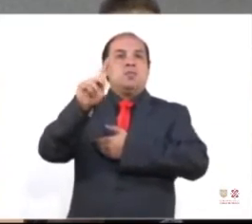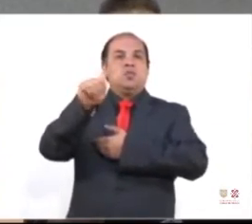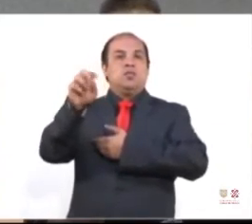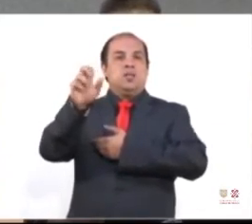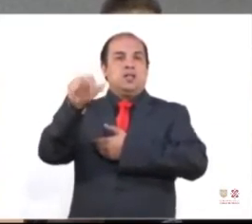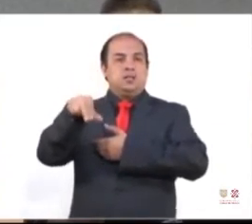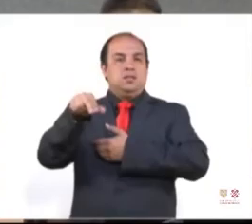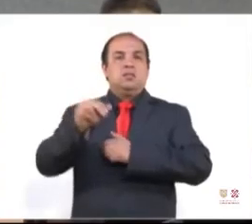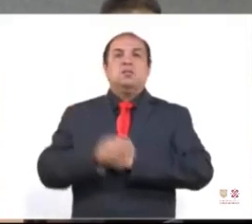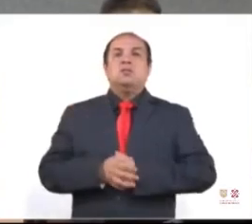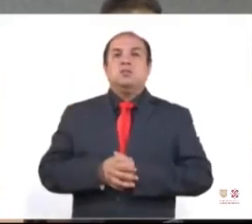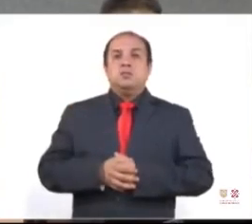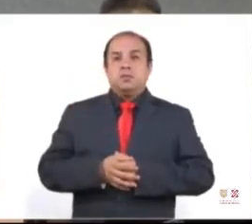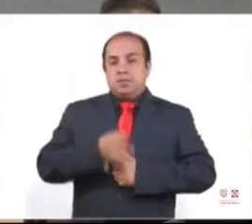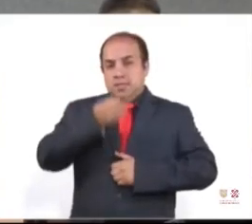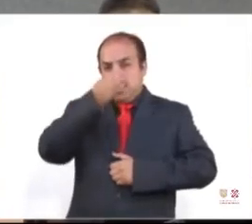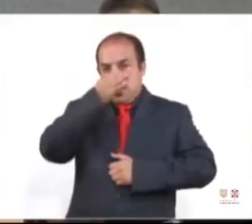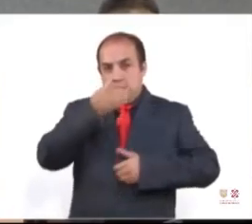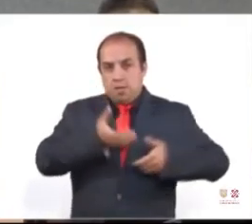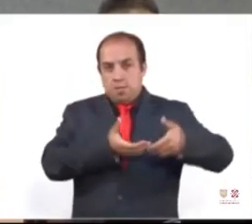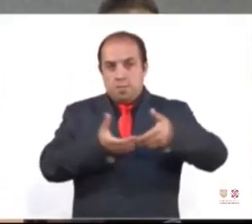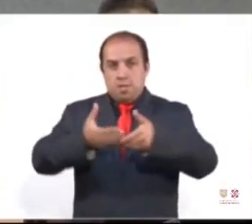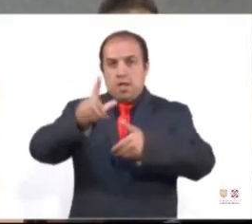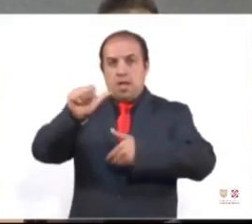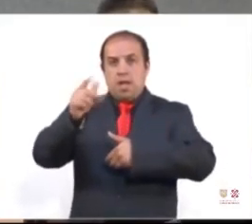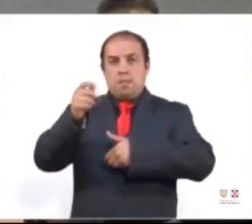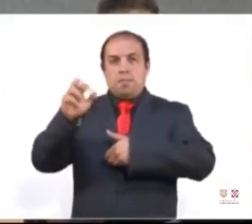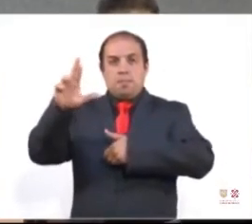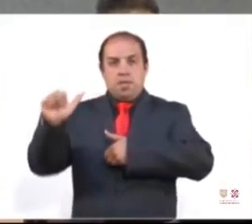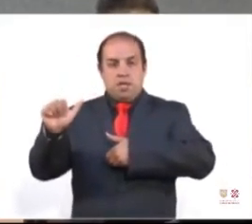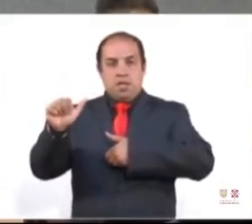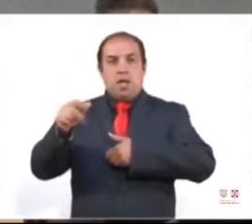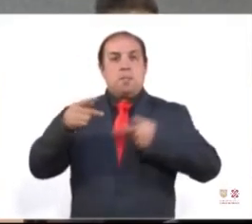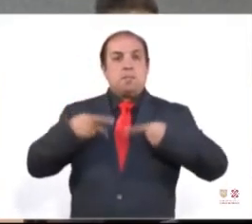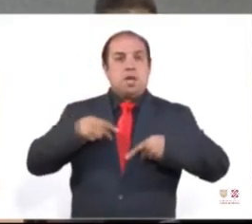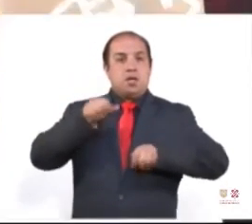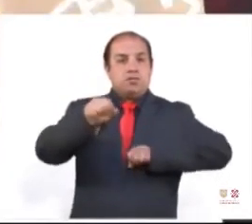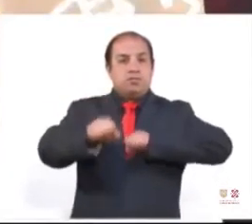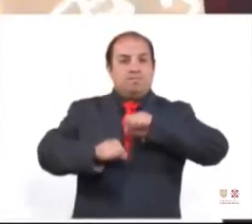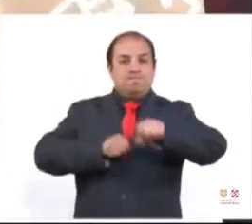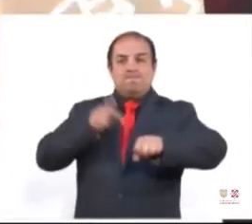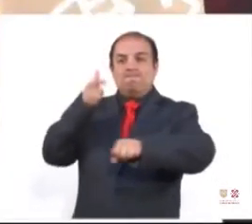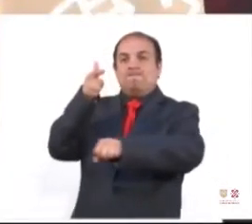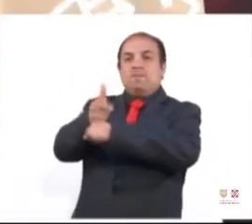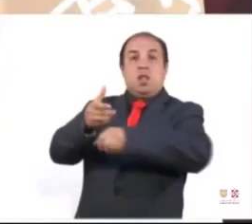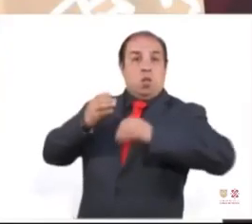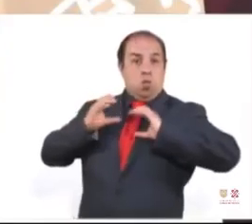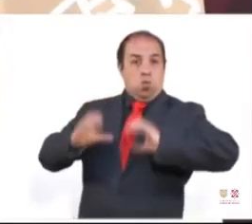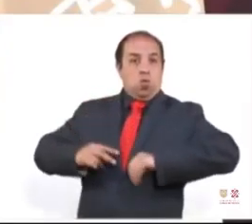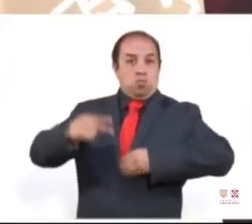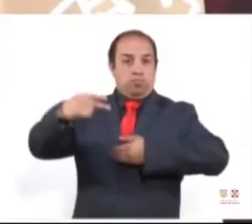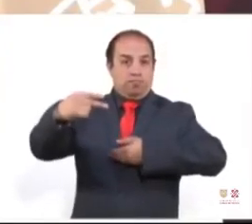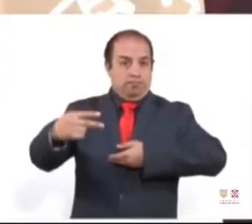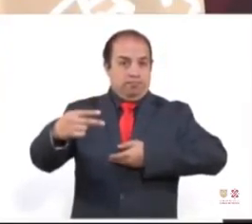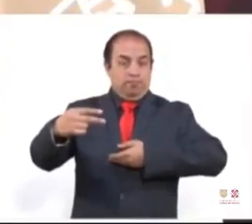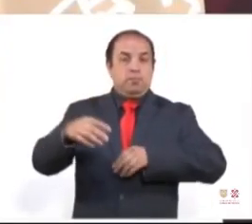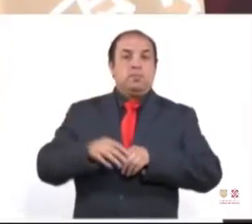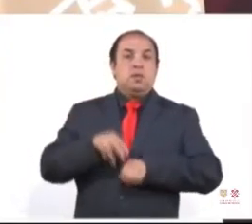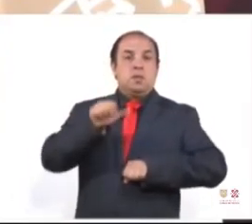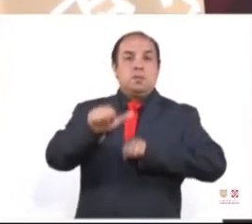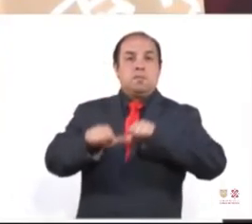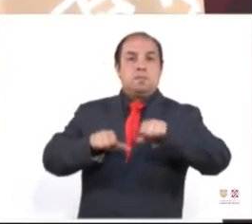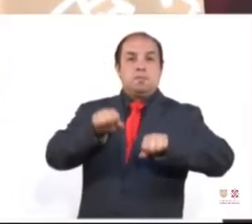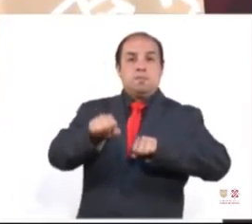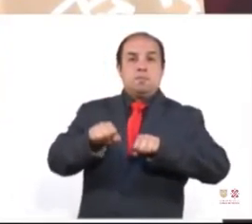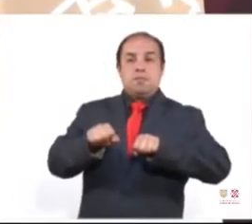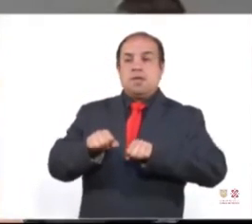cerca de la Curva de la Pera, por unos ciclistas que encuentran el cuerpo y a partir de